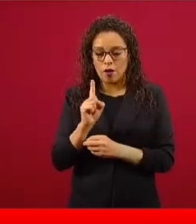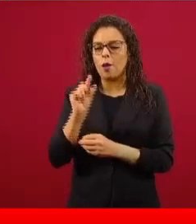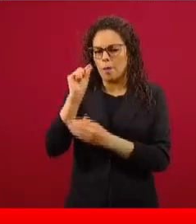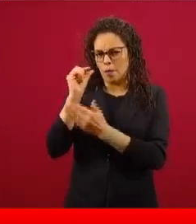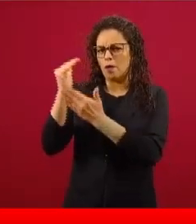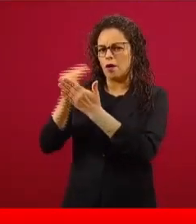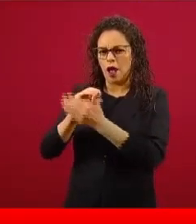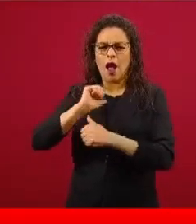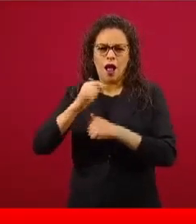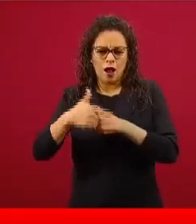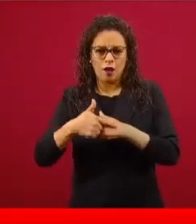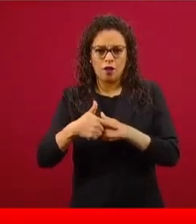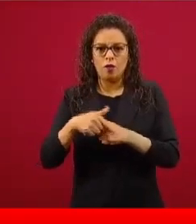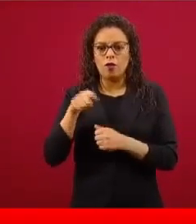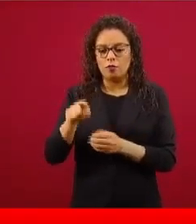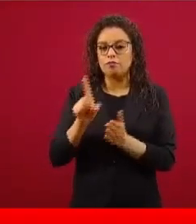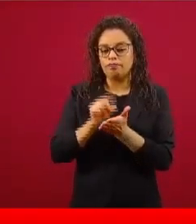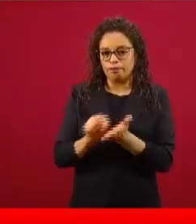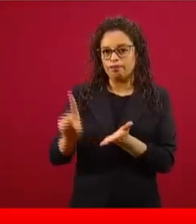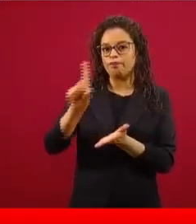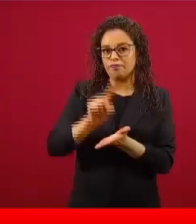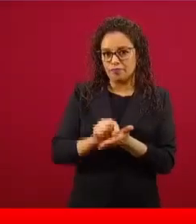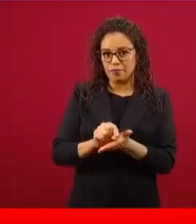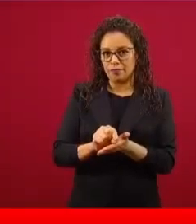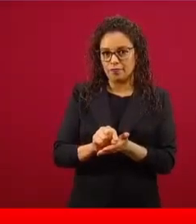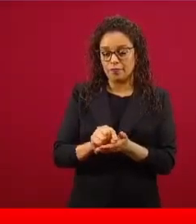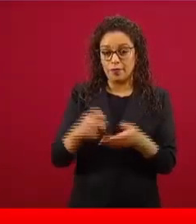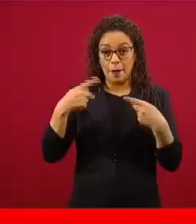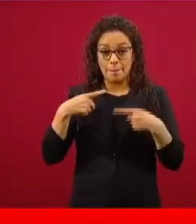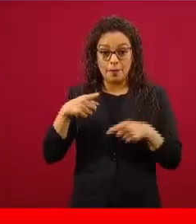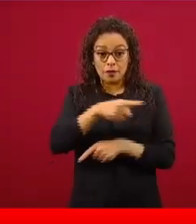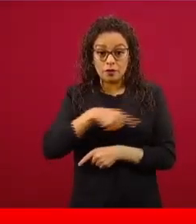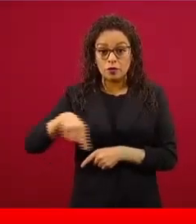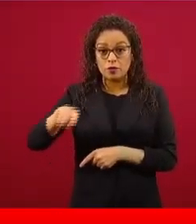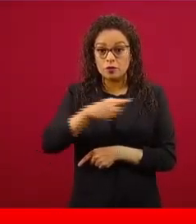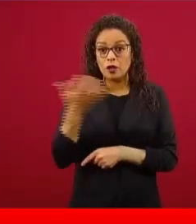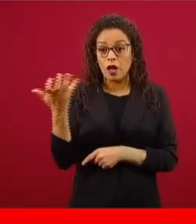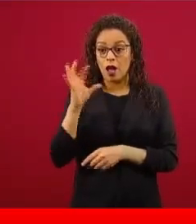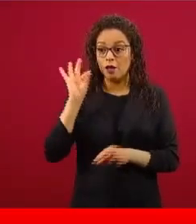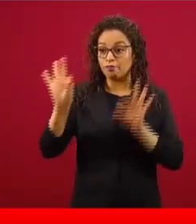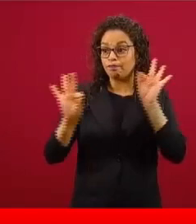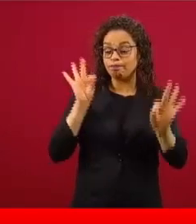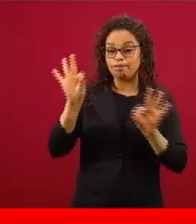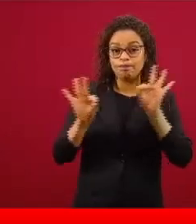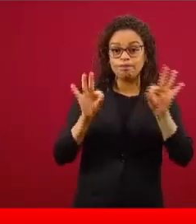porque los promotores de noticias falsas están como medio acalambrados.